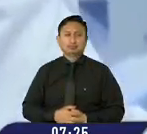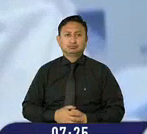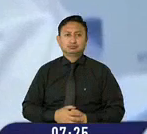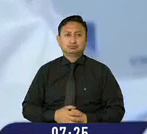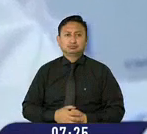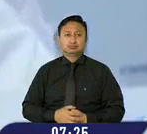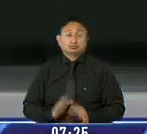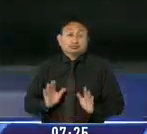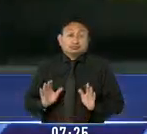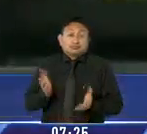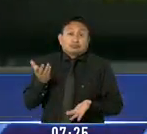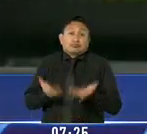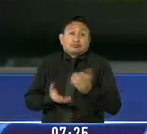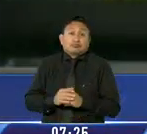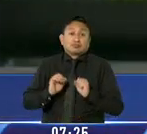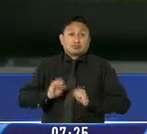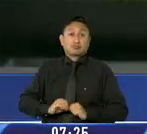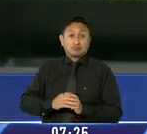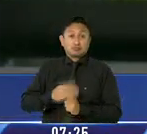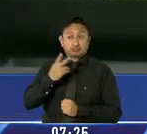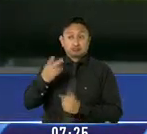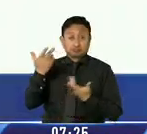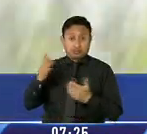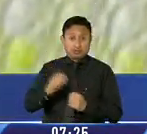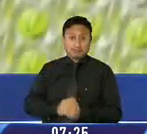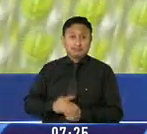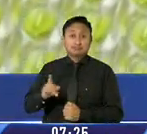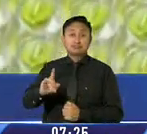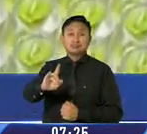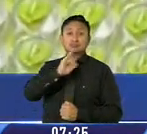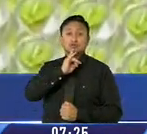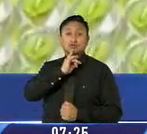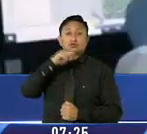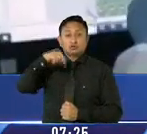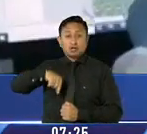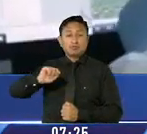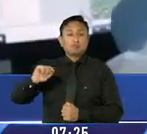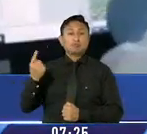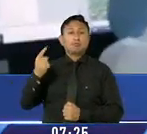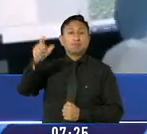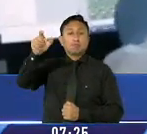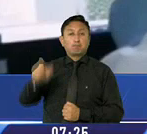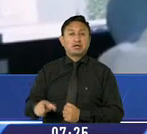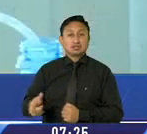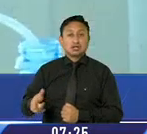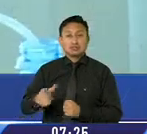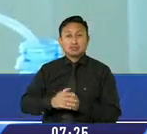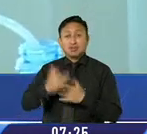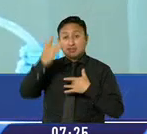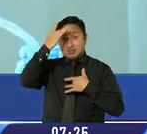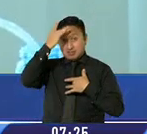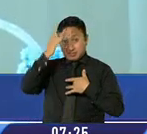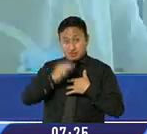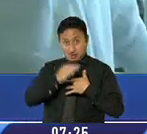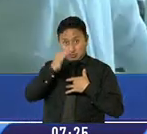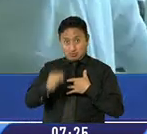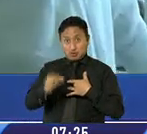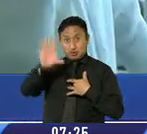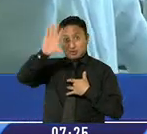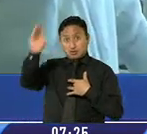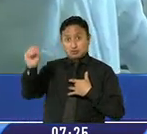Una posibilidad que se veía lejana, pero llegó. Estados Unidos detectó su primer caso de la variante Omicron de COVID-19.